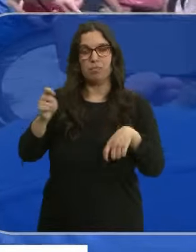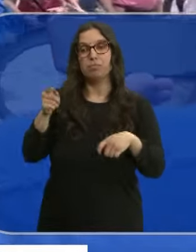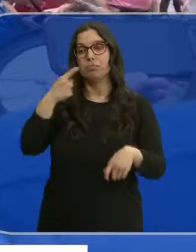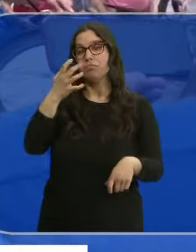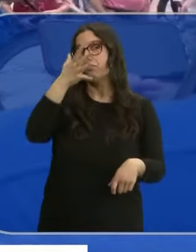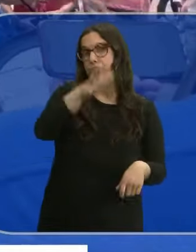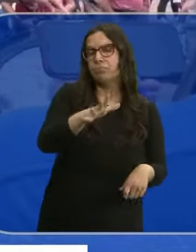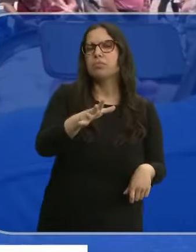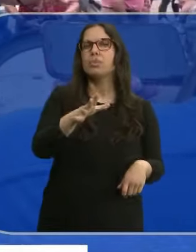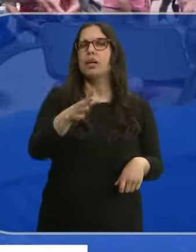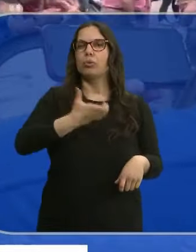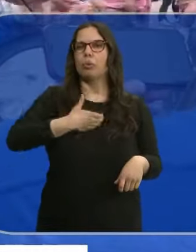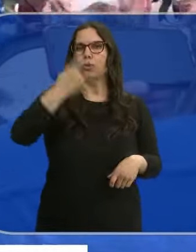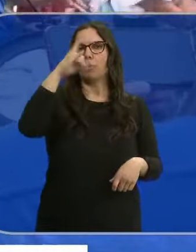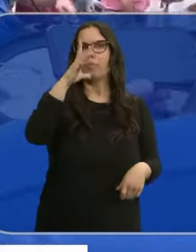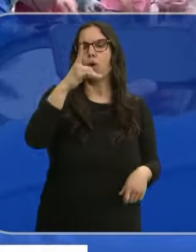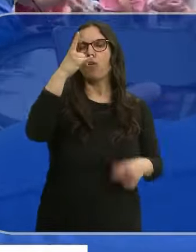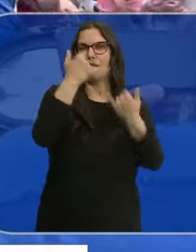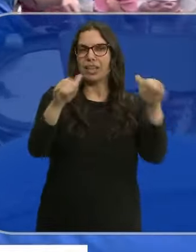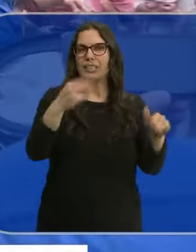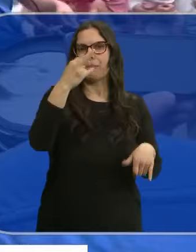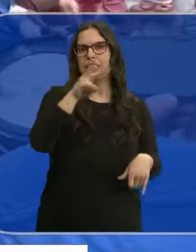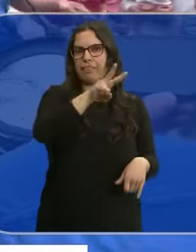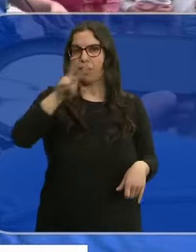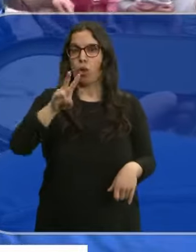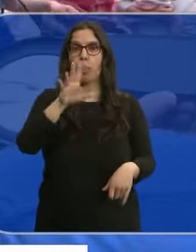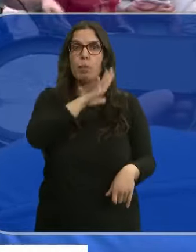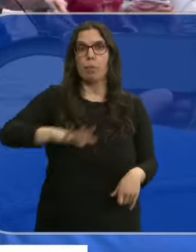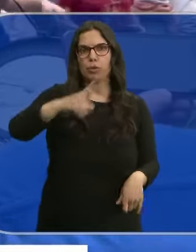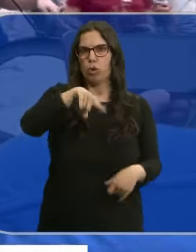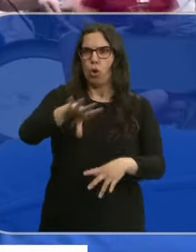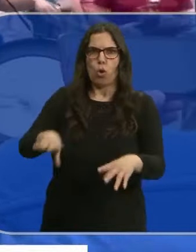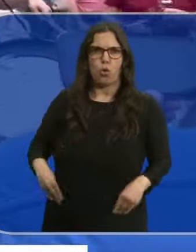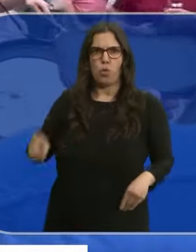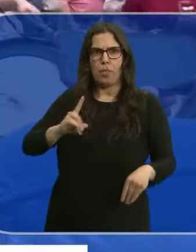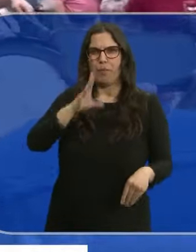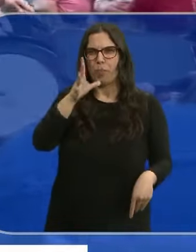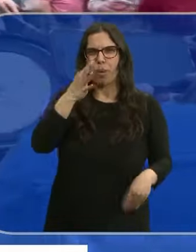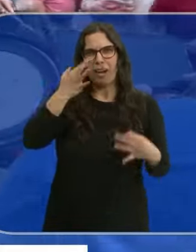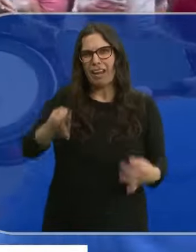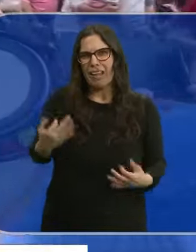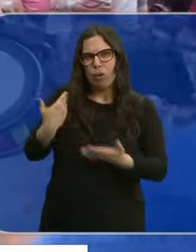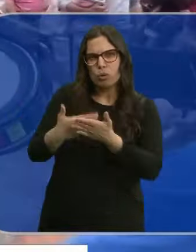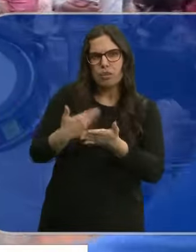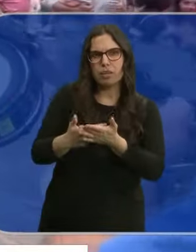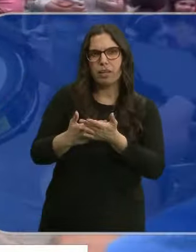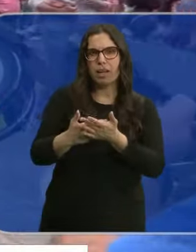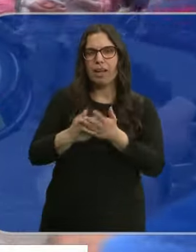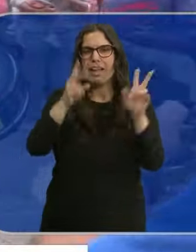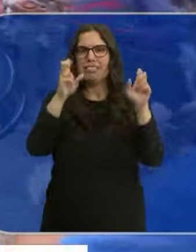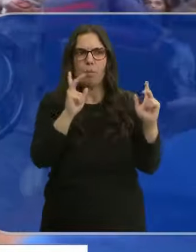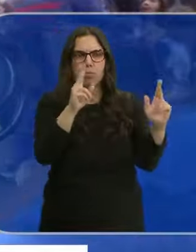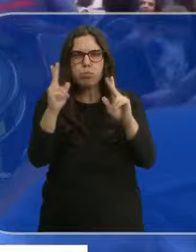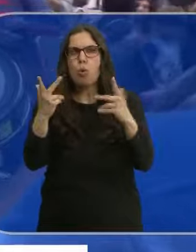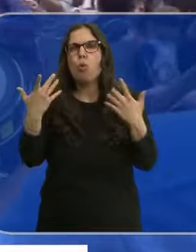las fiestas de 2022. De momento, no aceptan esta reclamación que, entre otras cosas, no justifica exactamente por qué parte de los temas